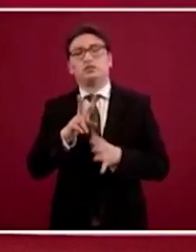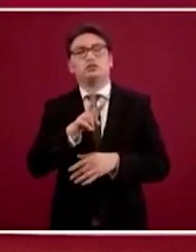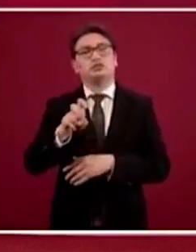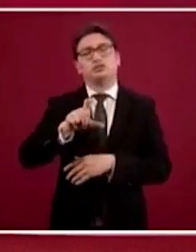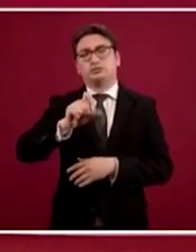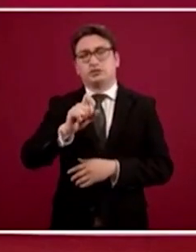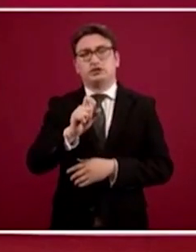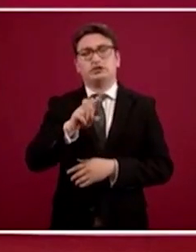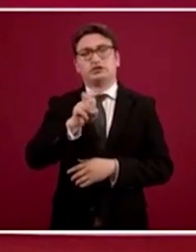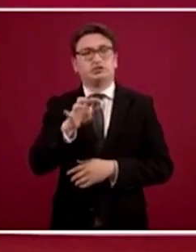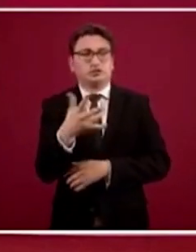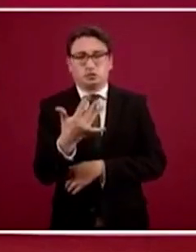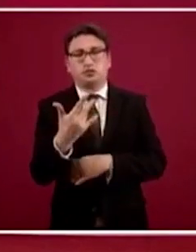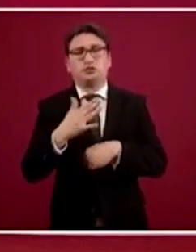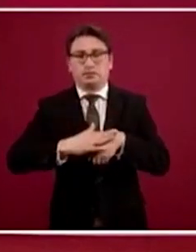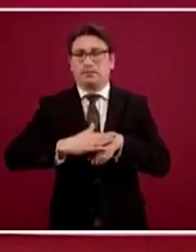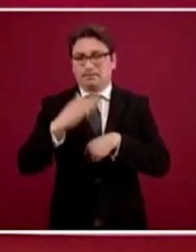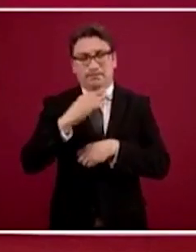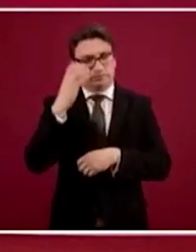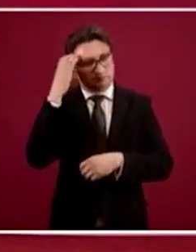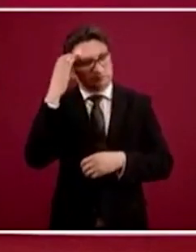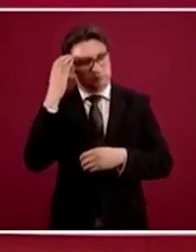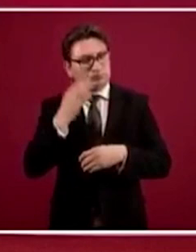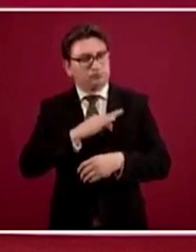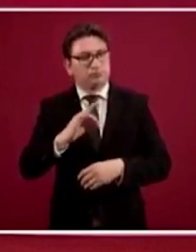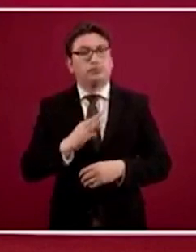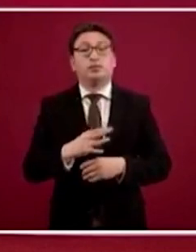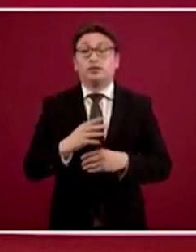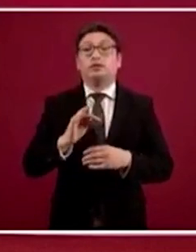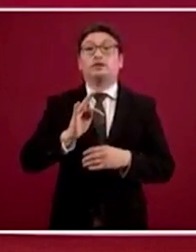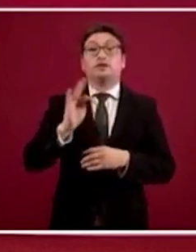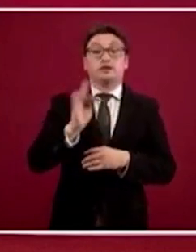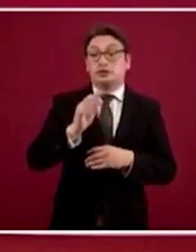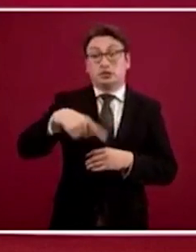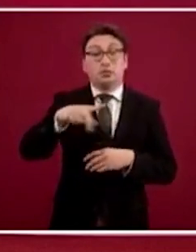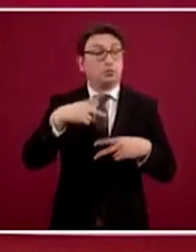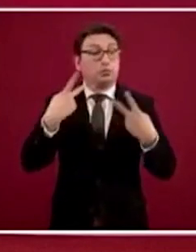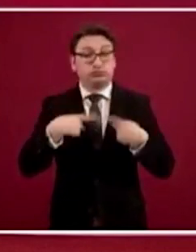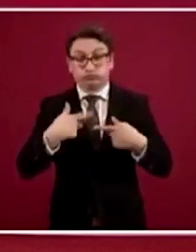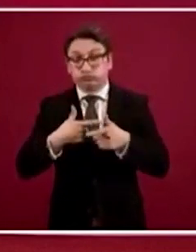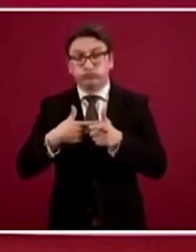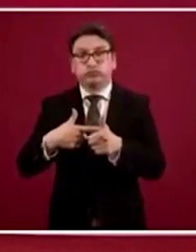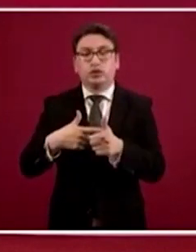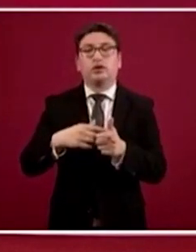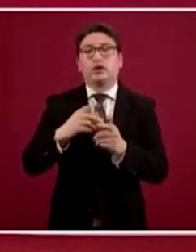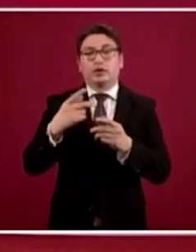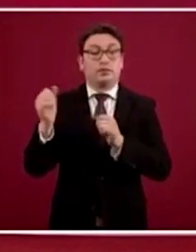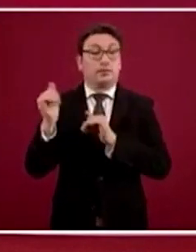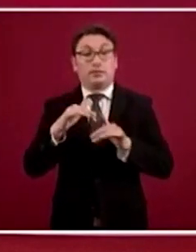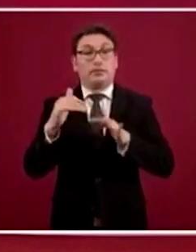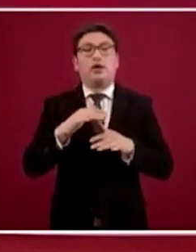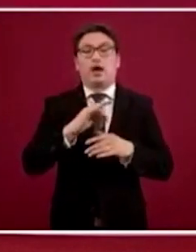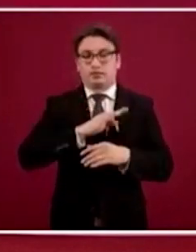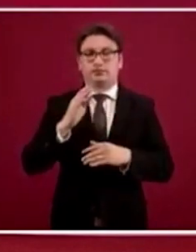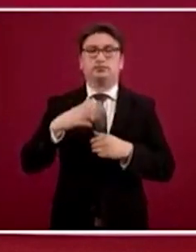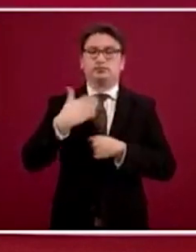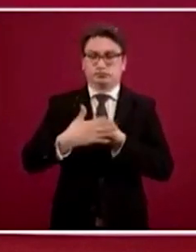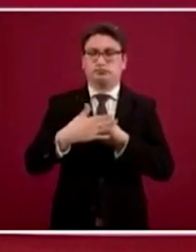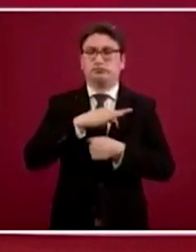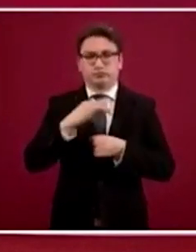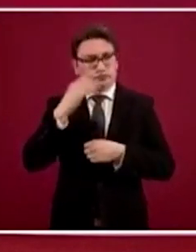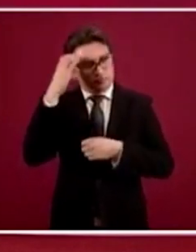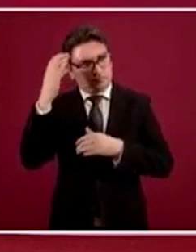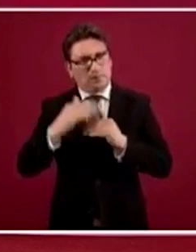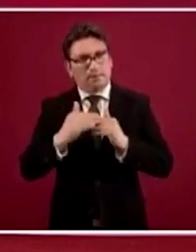250 camas más y si logramos tener personal suficiente, esto se puede incrementar todavía más y si